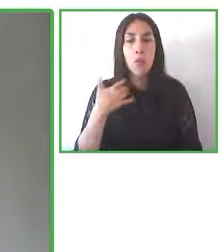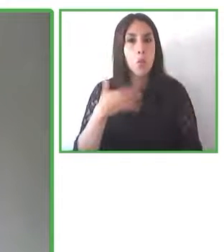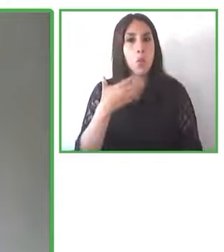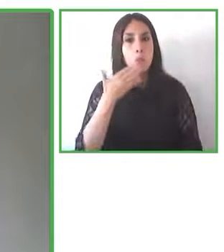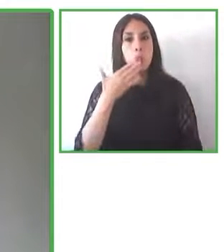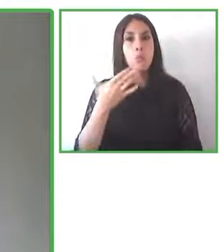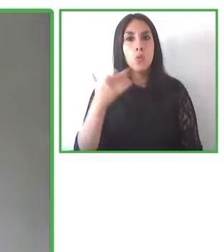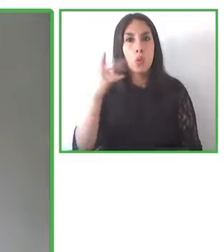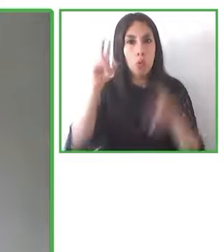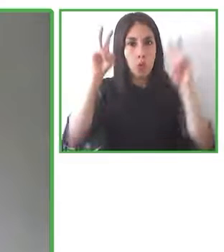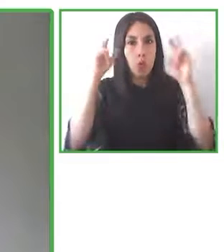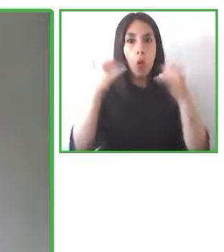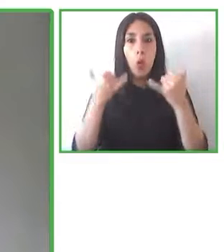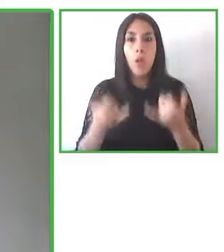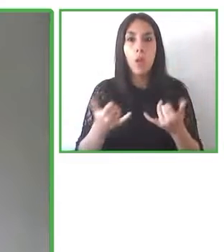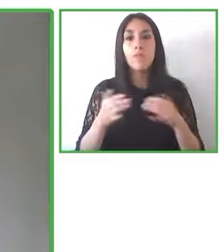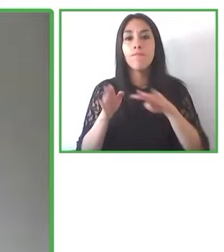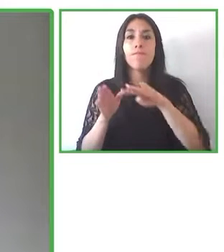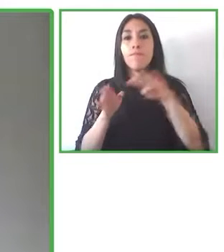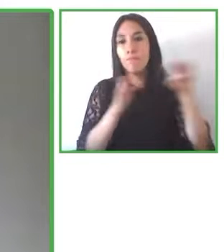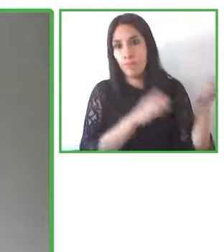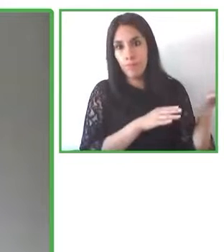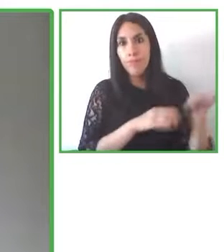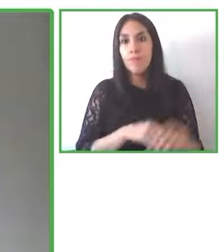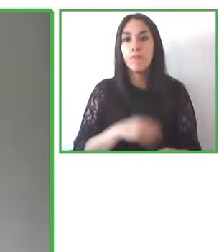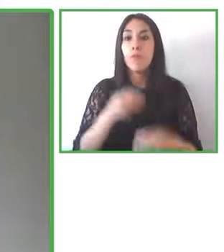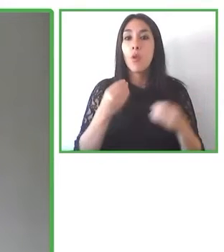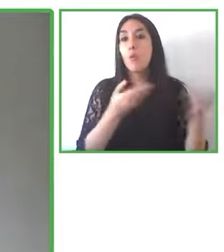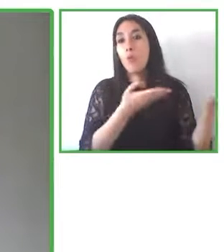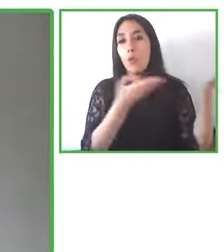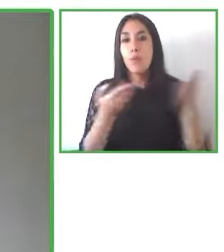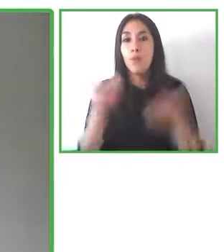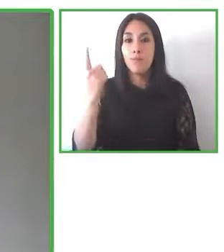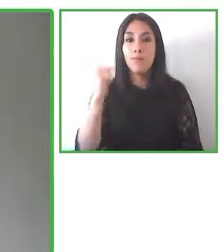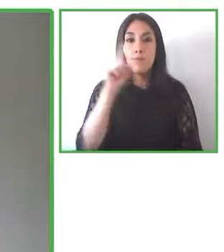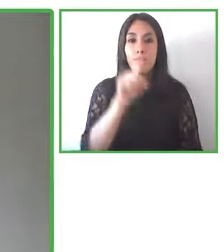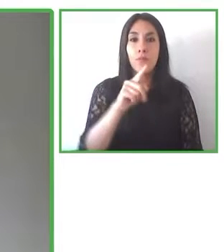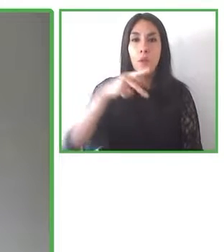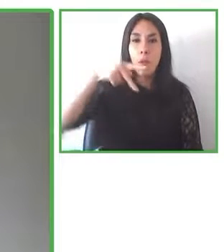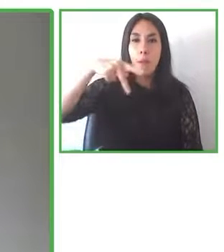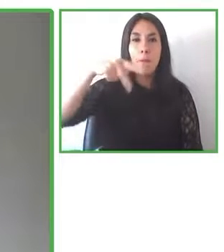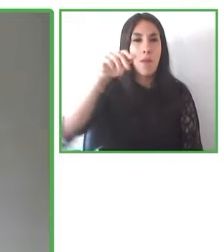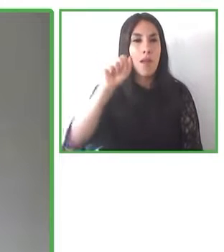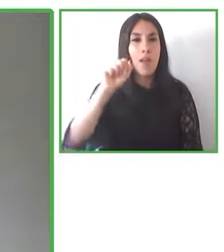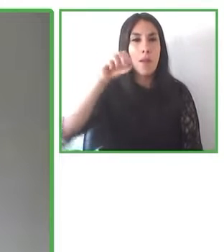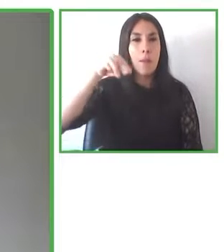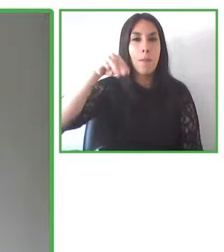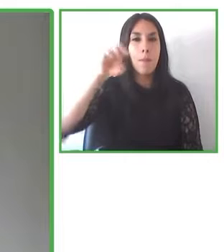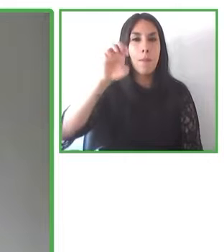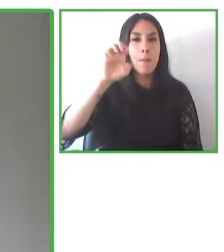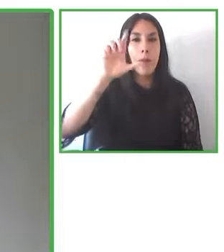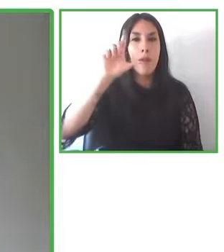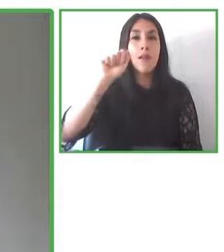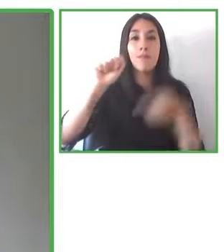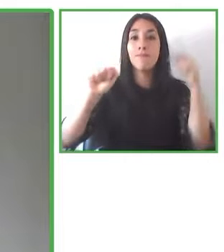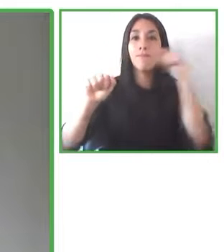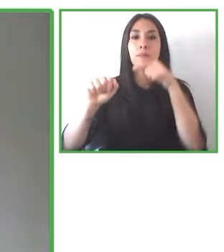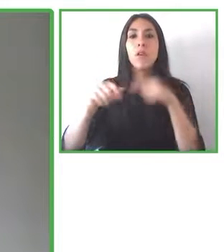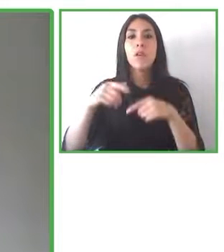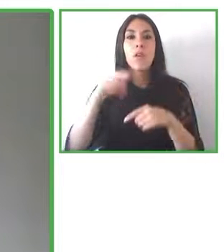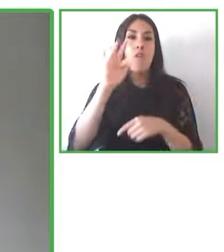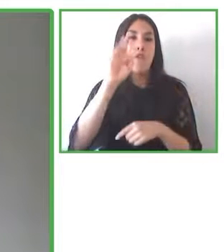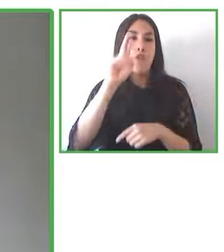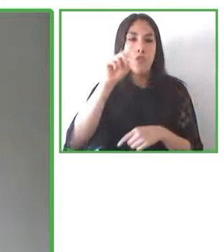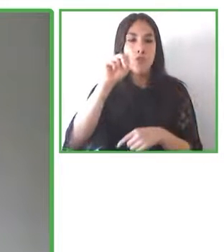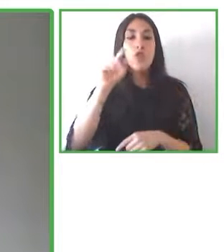les quiero presentar a Pamela Pret que es fundadora y directora de Corporación Subaccesible hace más